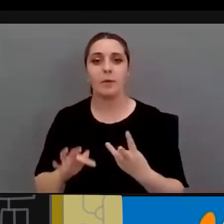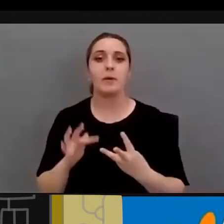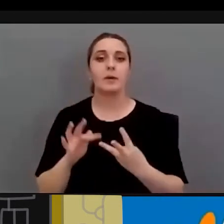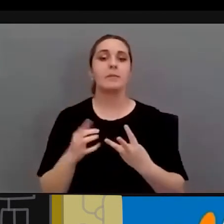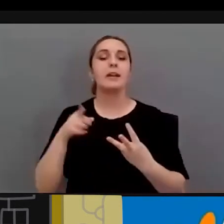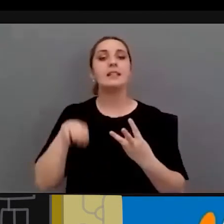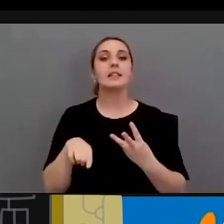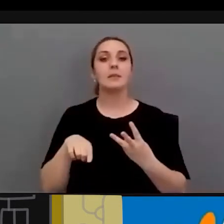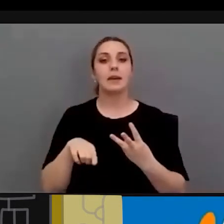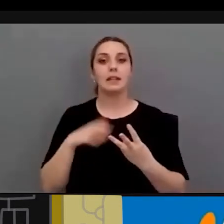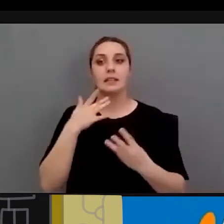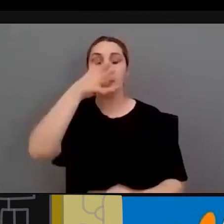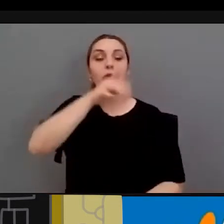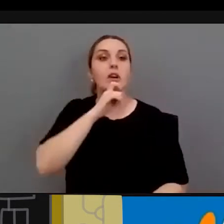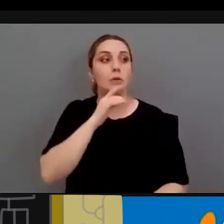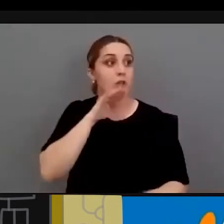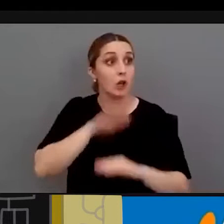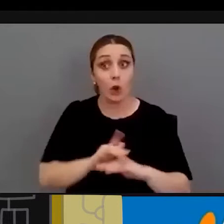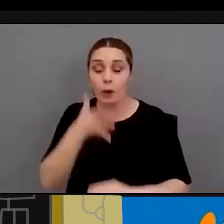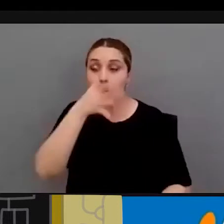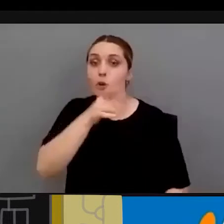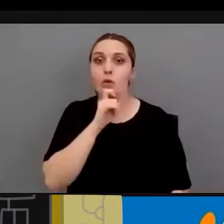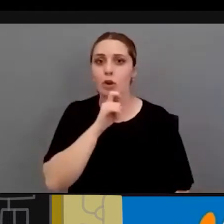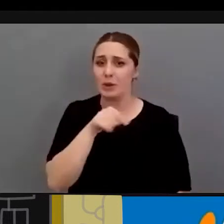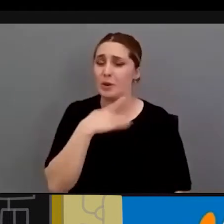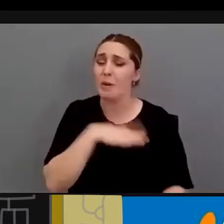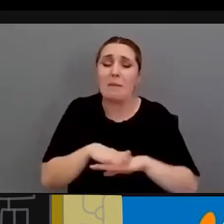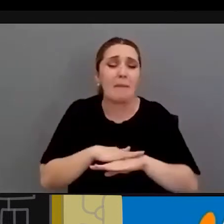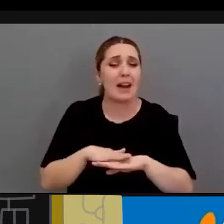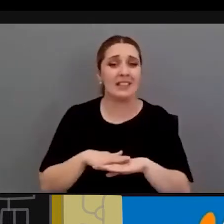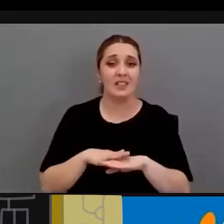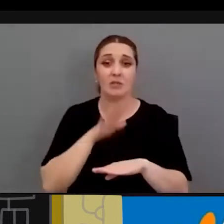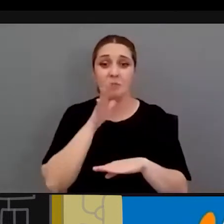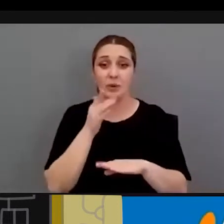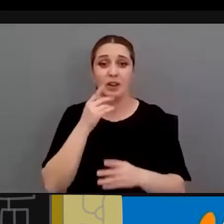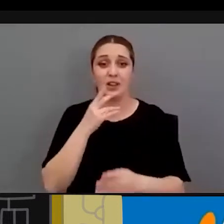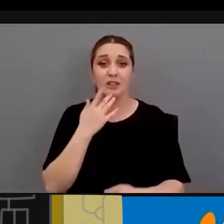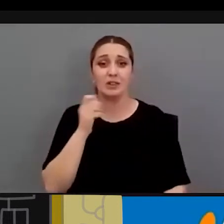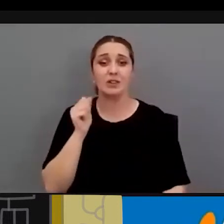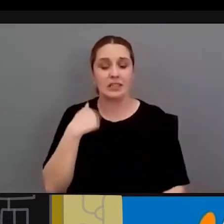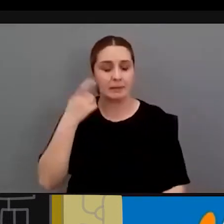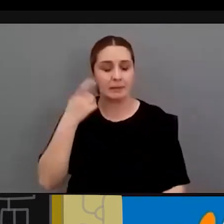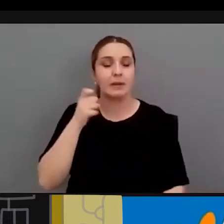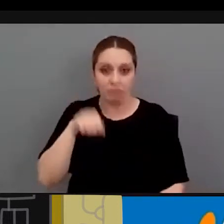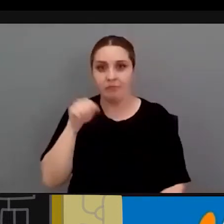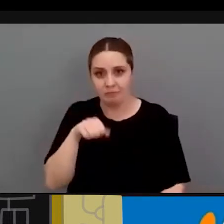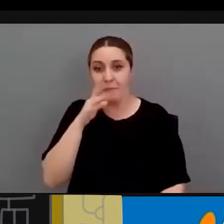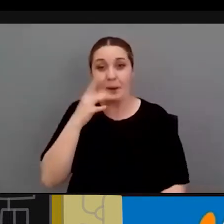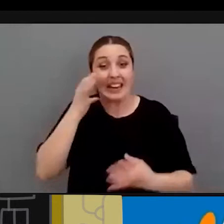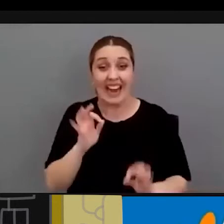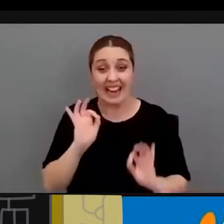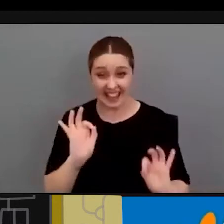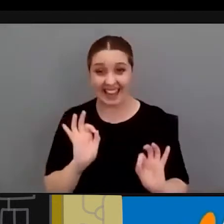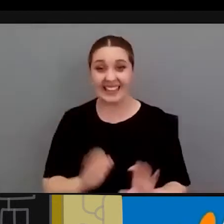cuando eso no se cumple que para mí es fundamental por eso hago así tanto con la cabeza porque estas realidades no las